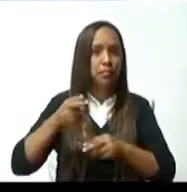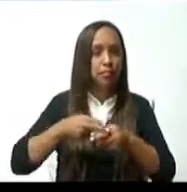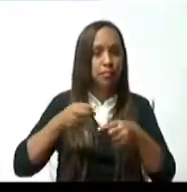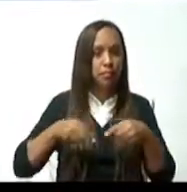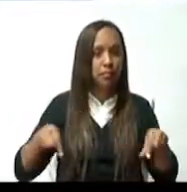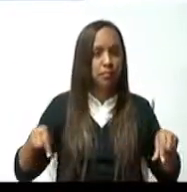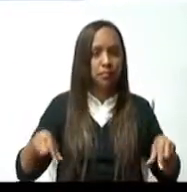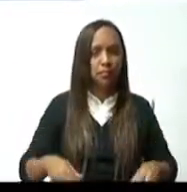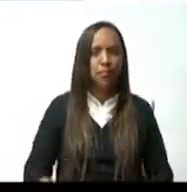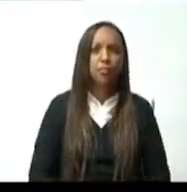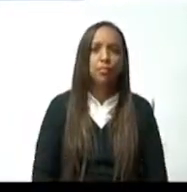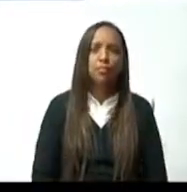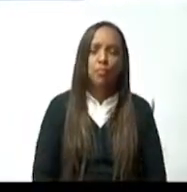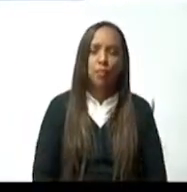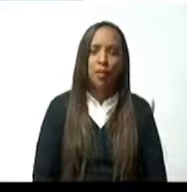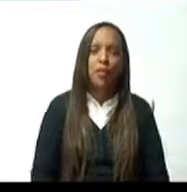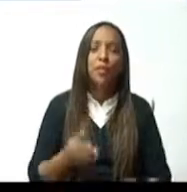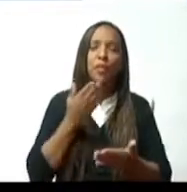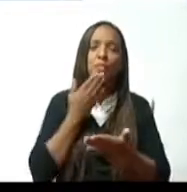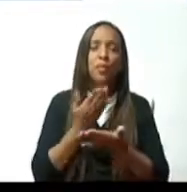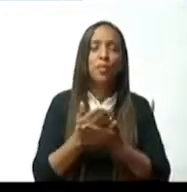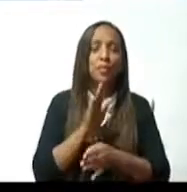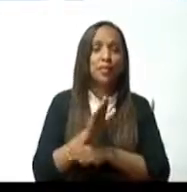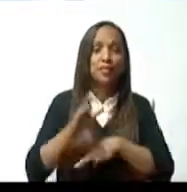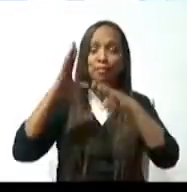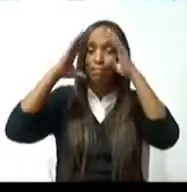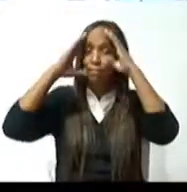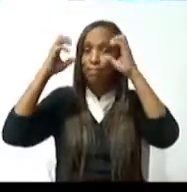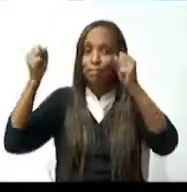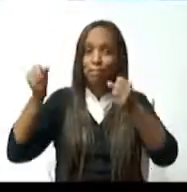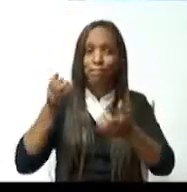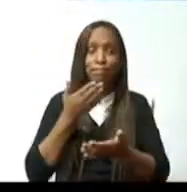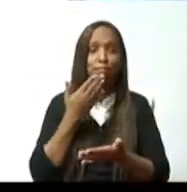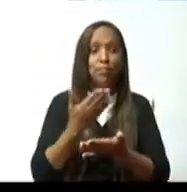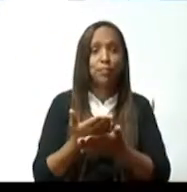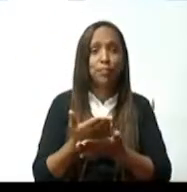Suárez, don Agustín Burgo, diputados y diputadas.